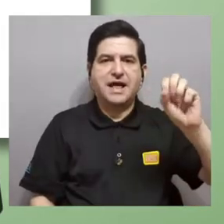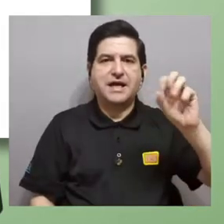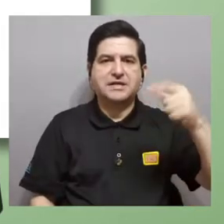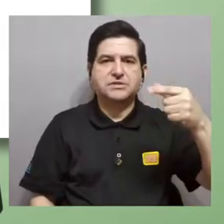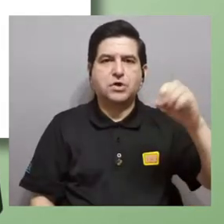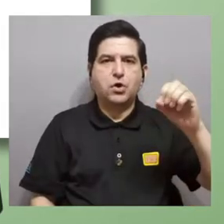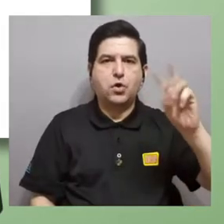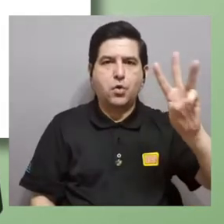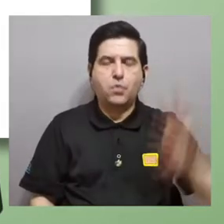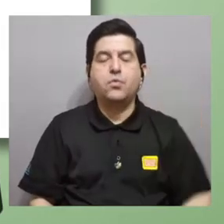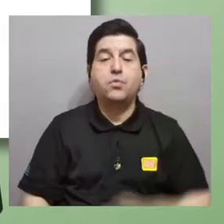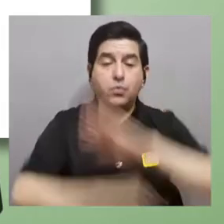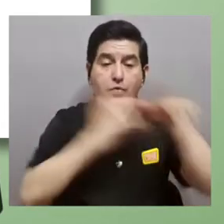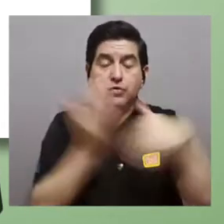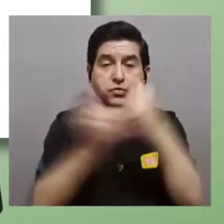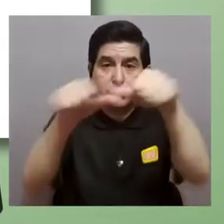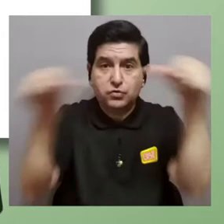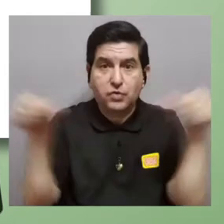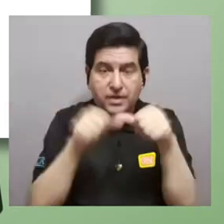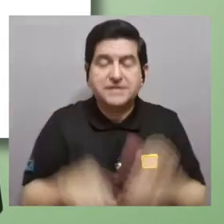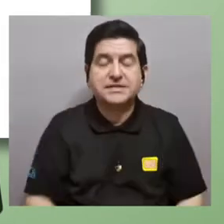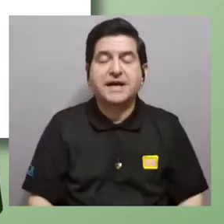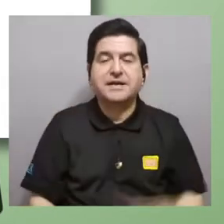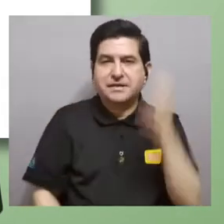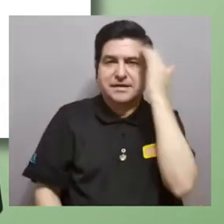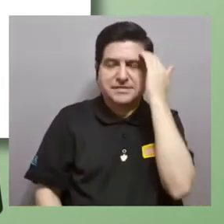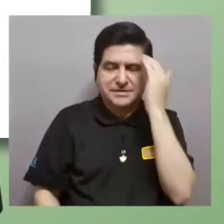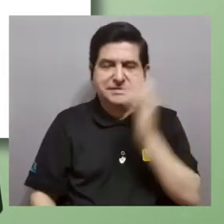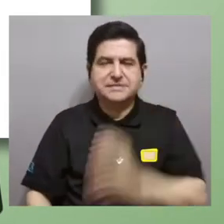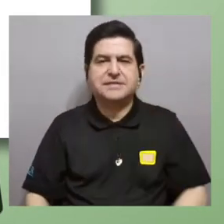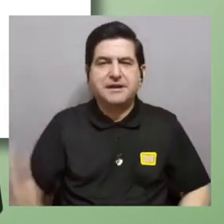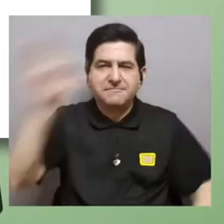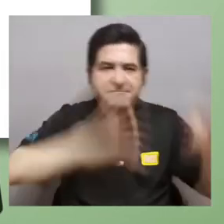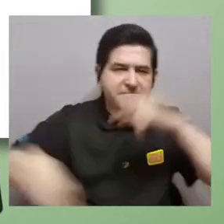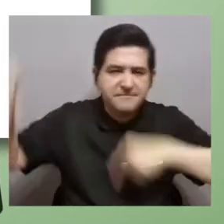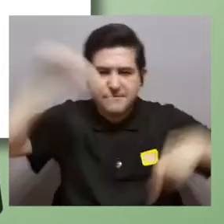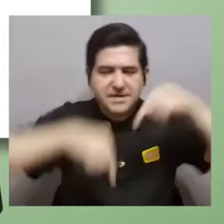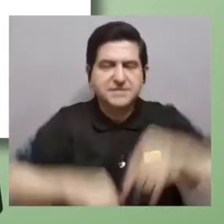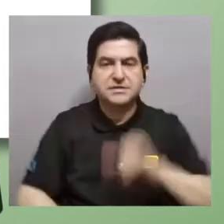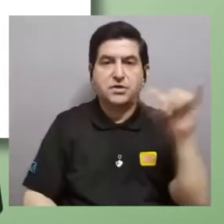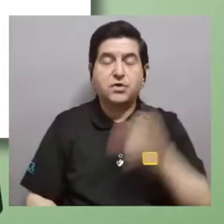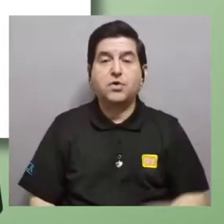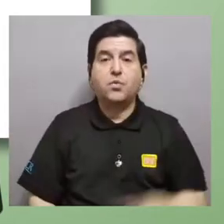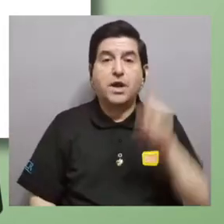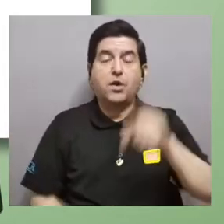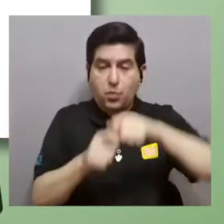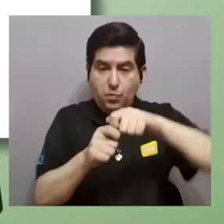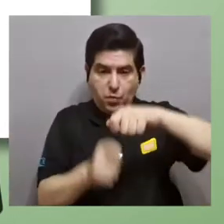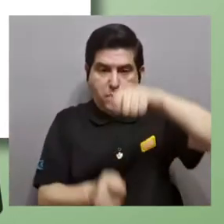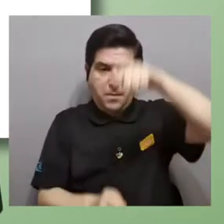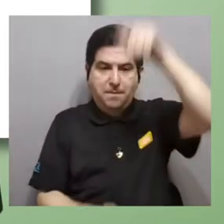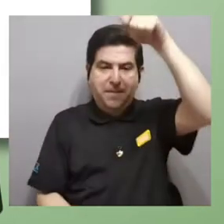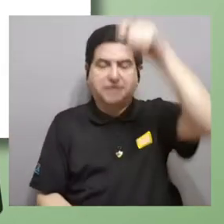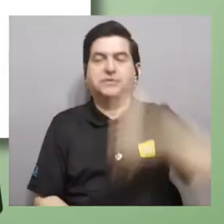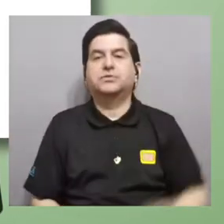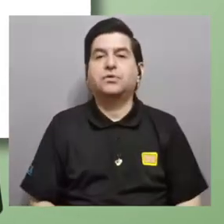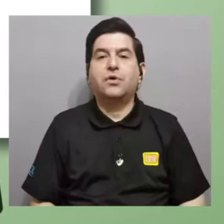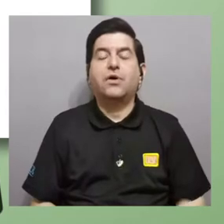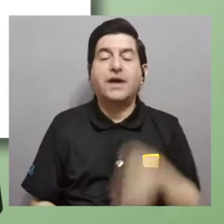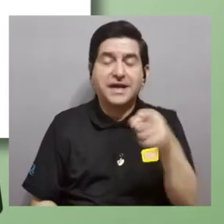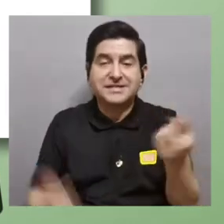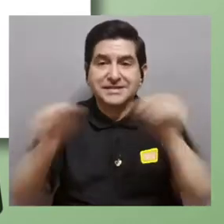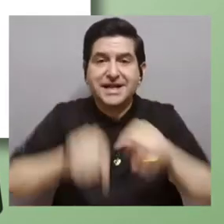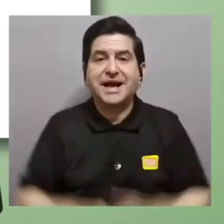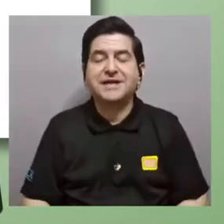Schreiber y Heinz, donde vemos todas las áreas del conocimiento de la físico-química, hechas como si fuera un metro, como